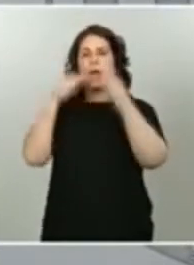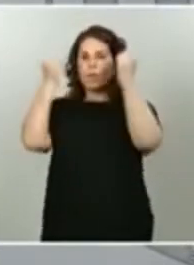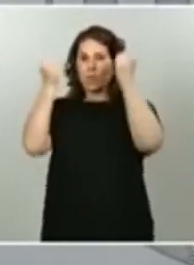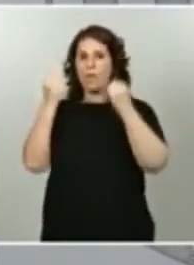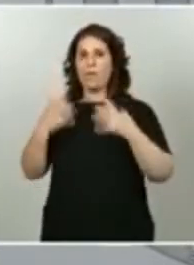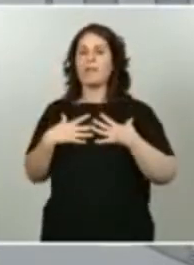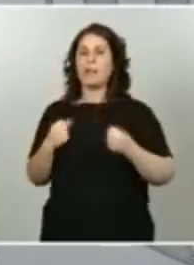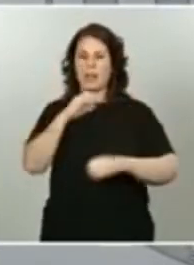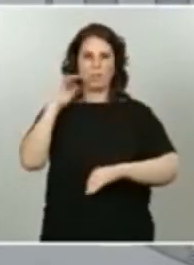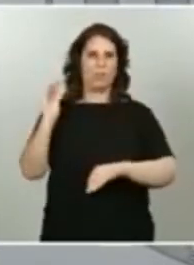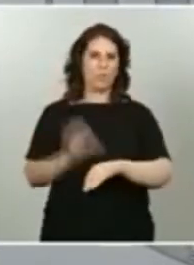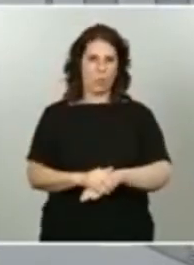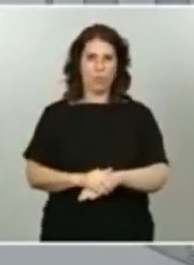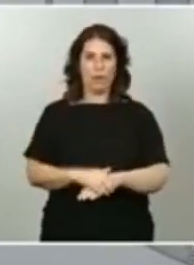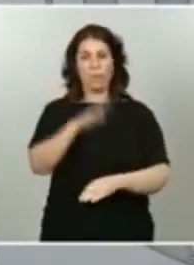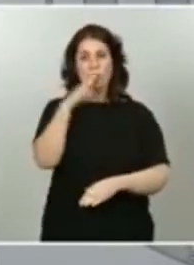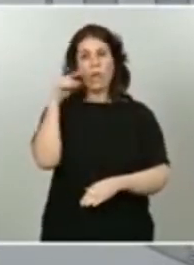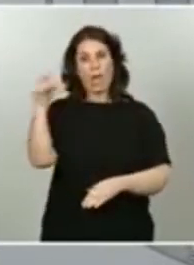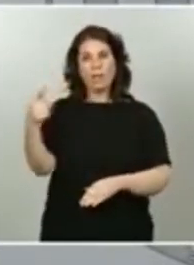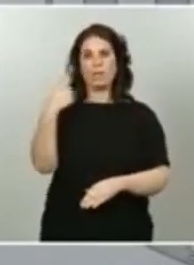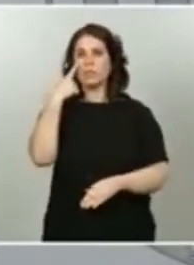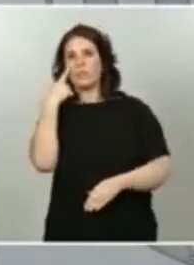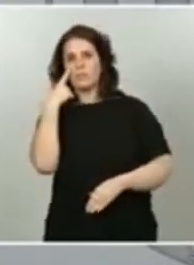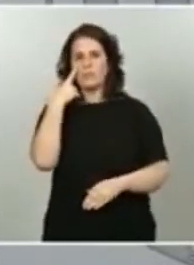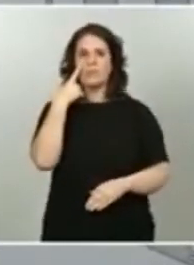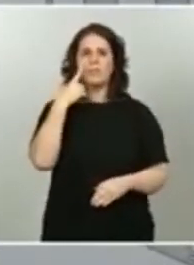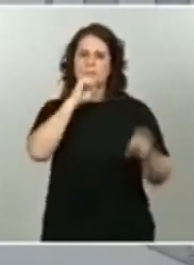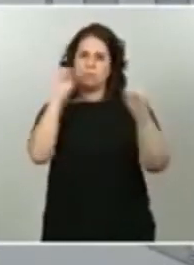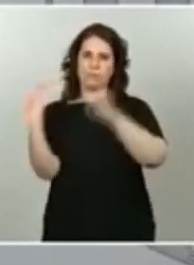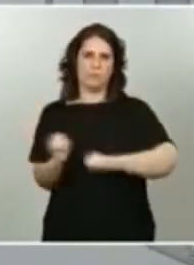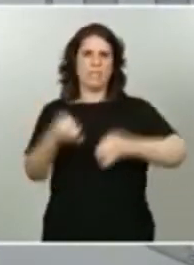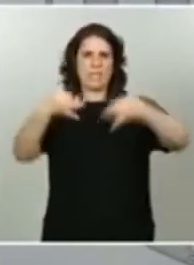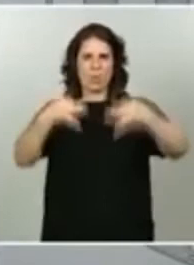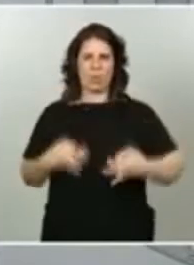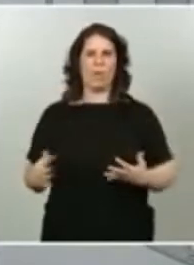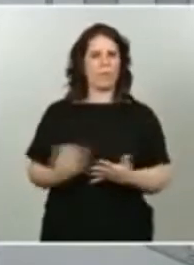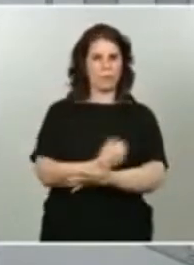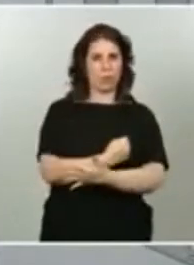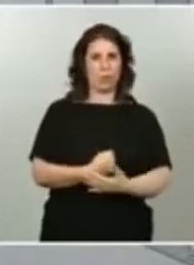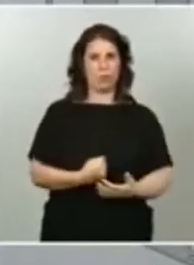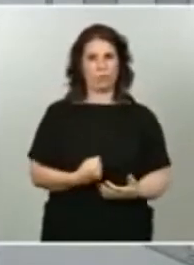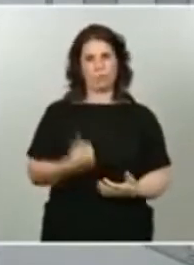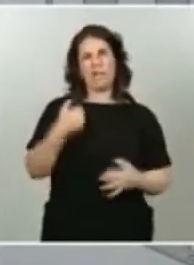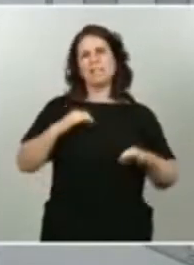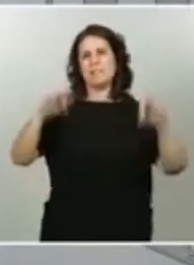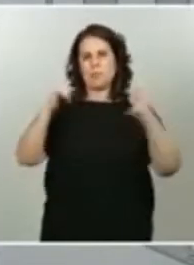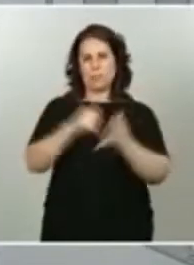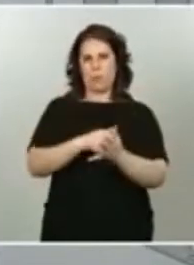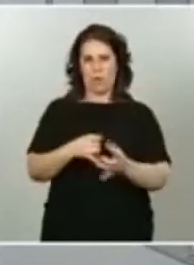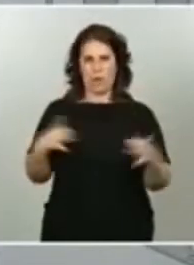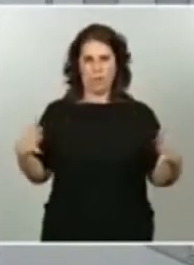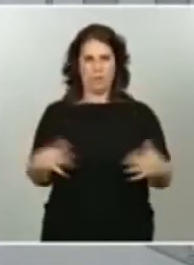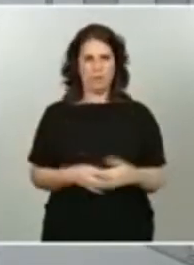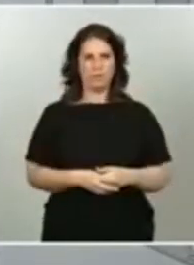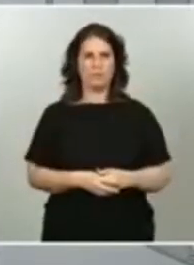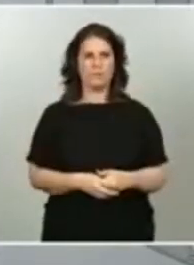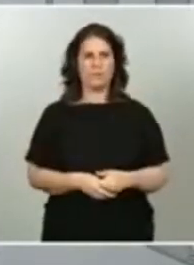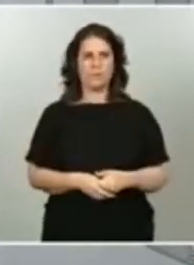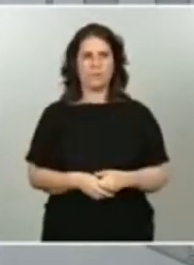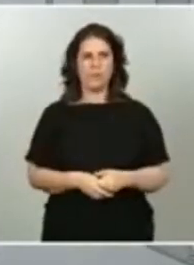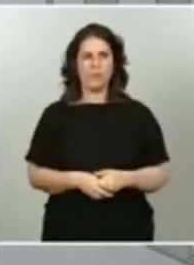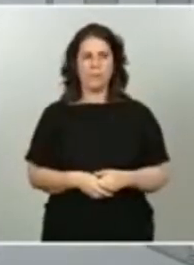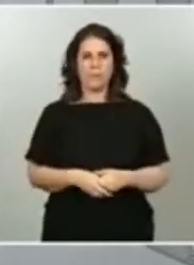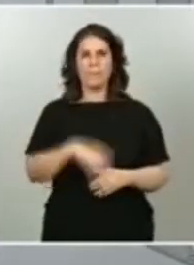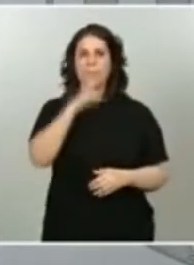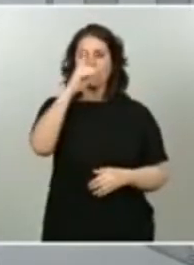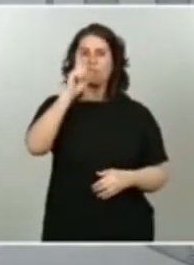que están velando por la seguridad de todos y, especialmente, por los más vulnerables. Y también quiero destacar, en este sentido, que, a pesar